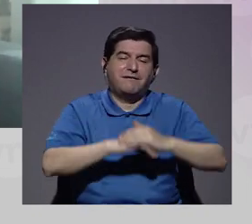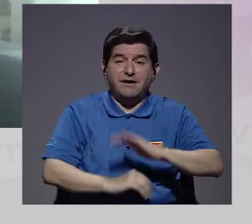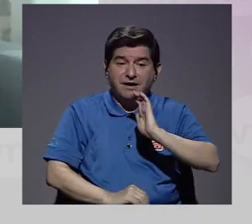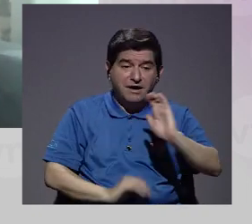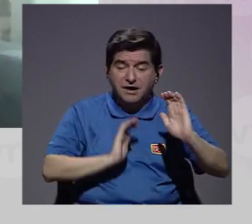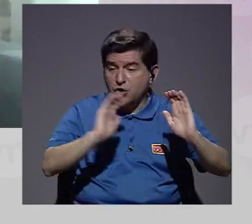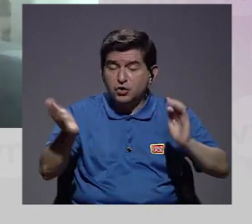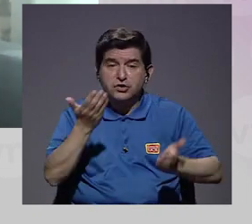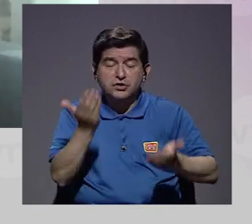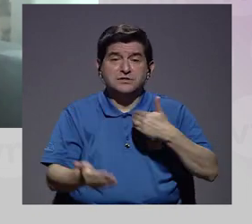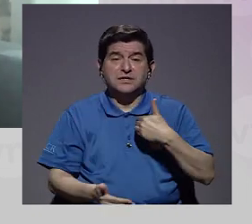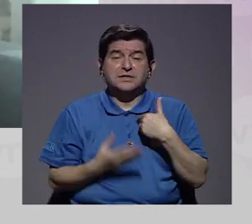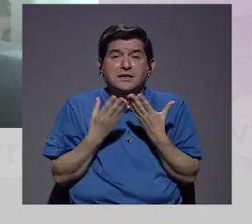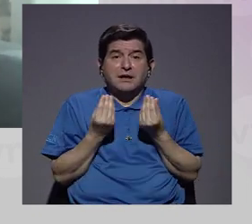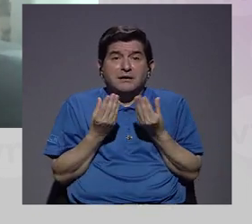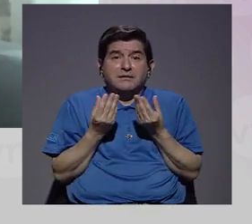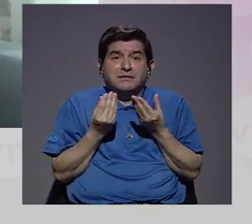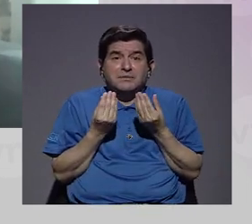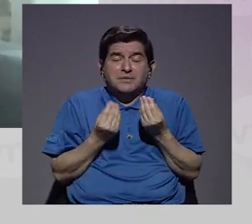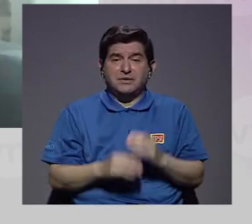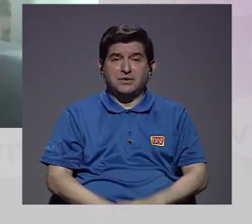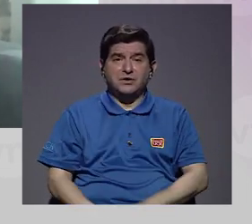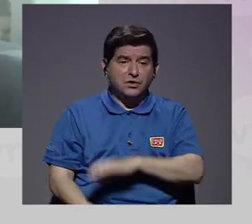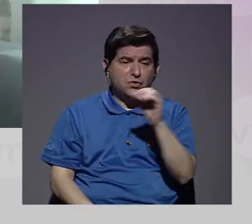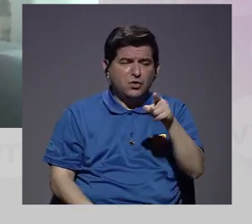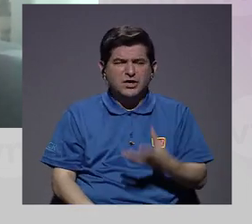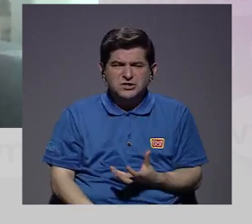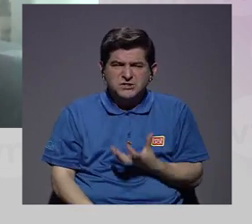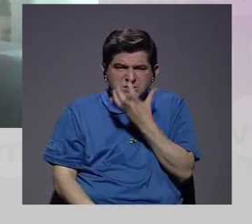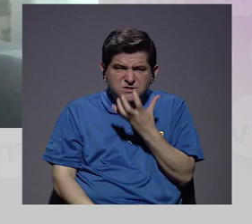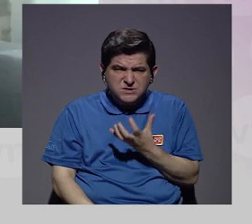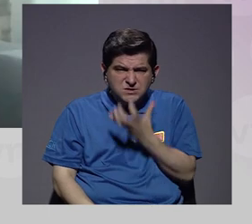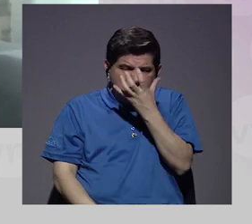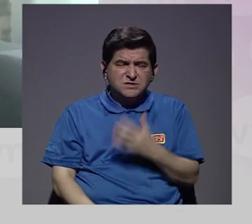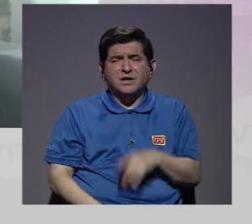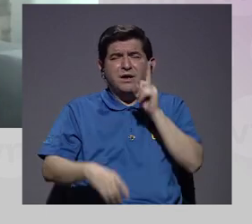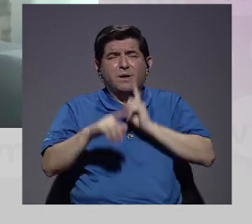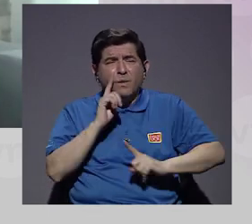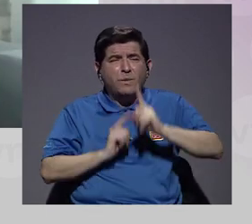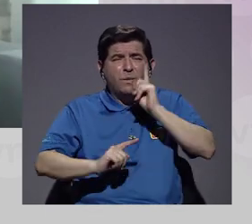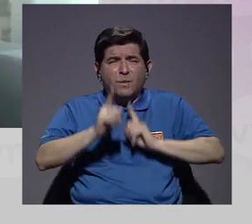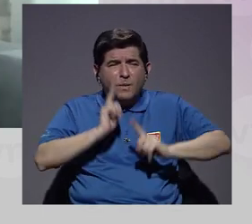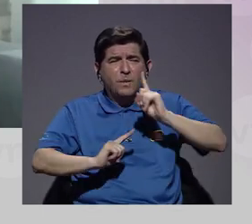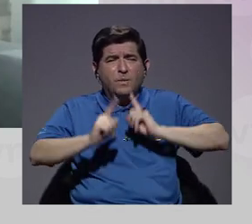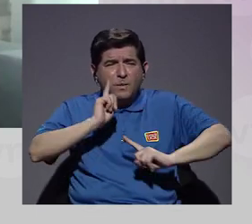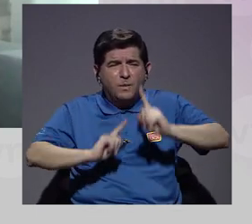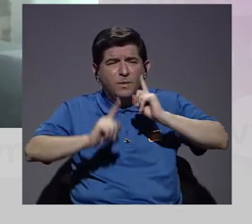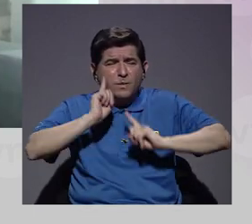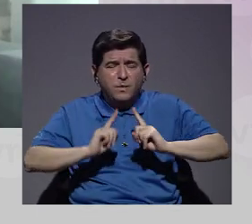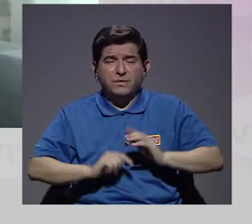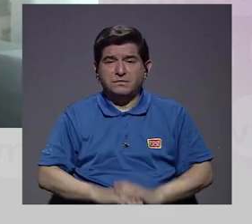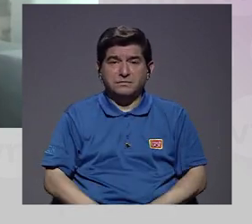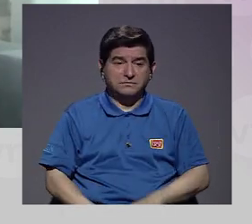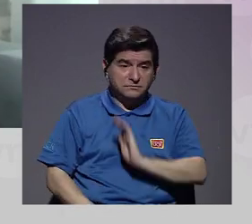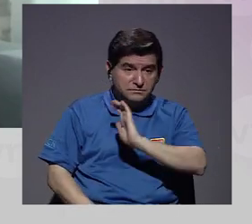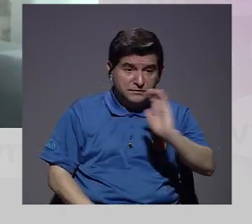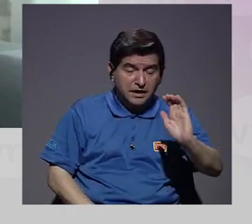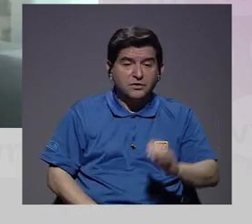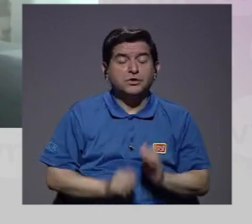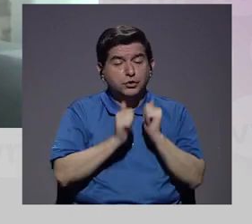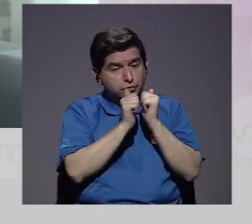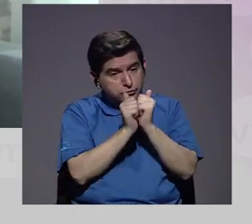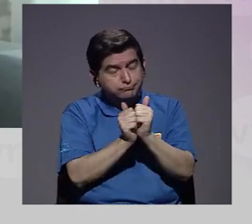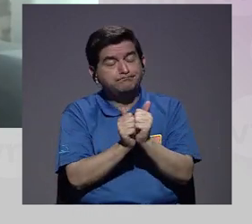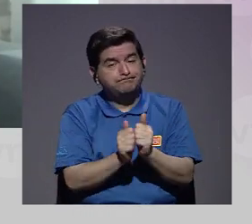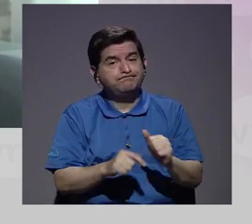Los niños que de repente tienen miedo, los niños que de repente están molestos y empiezan a llorar. Bueno, a